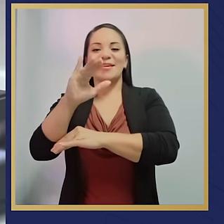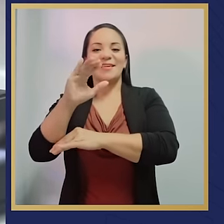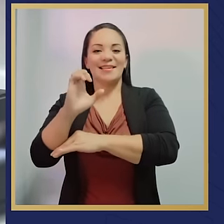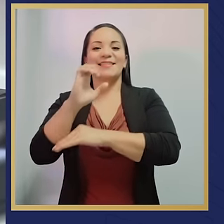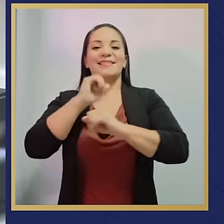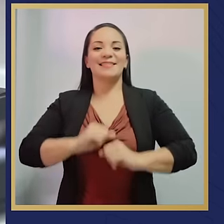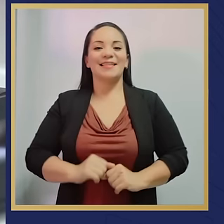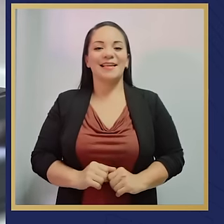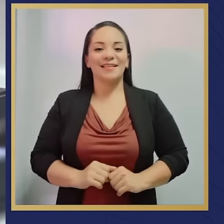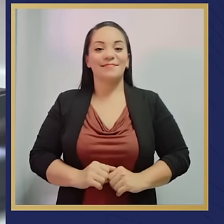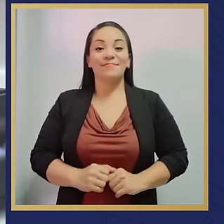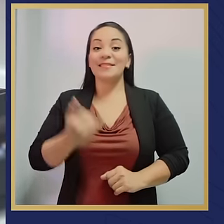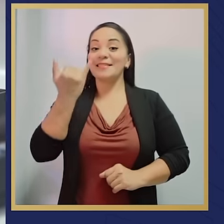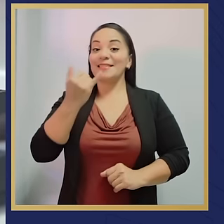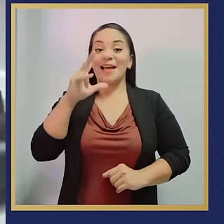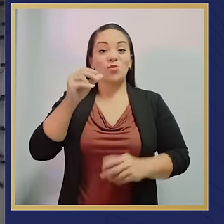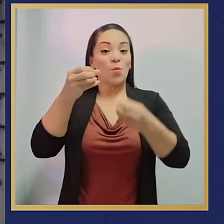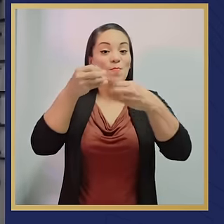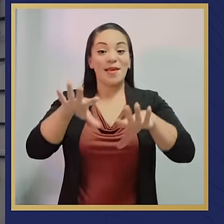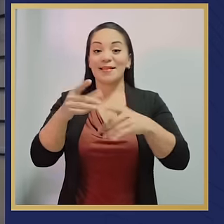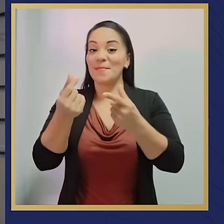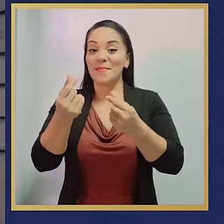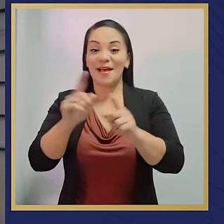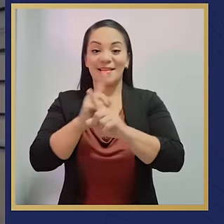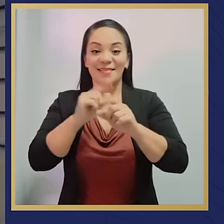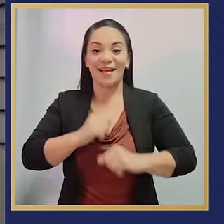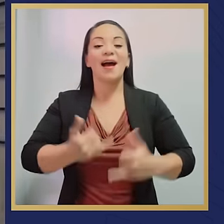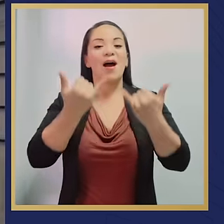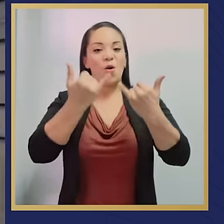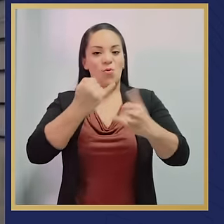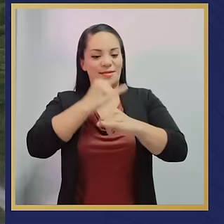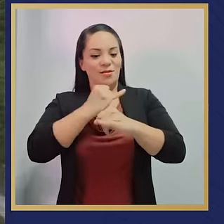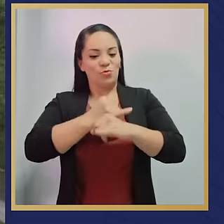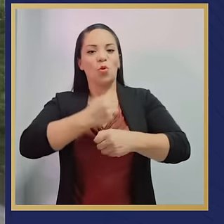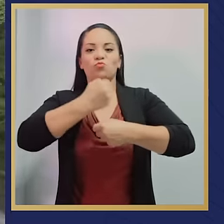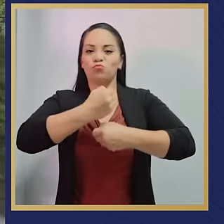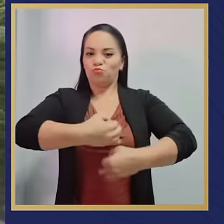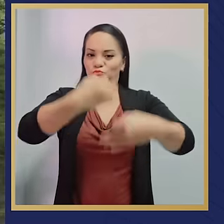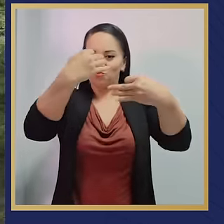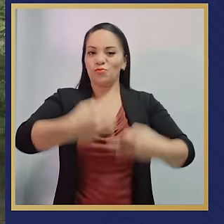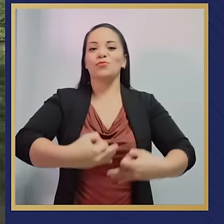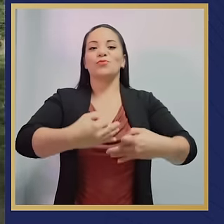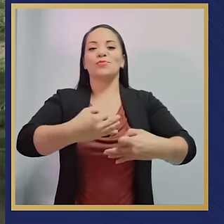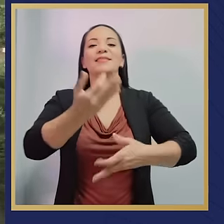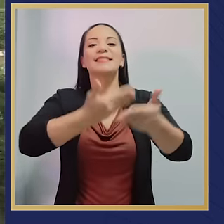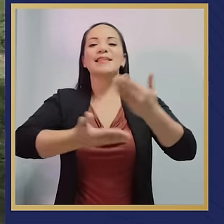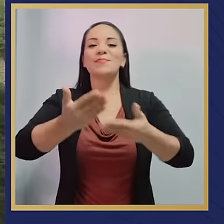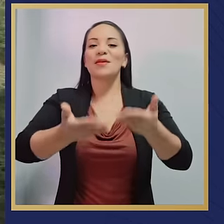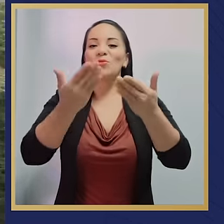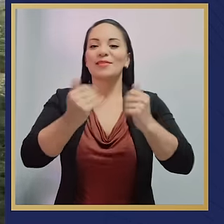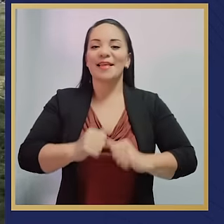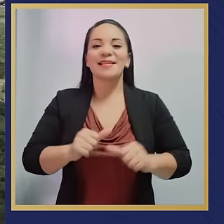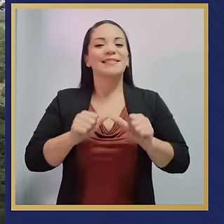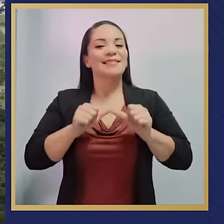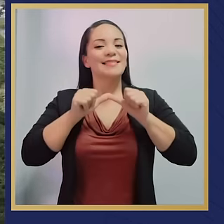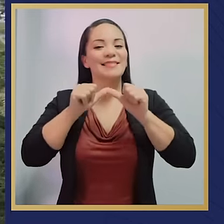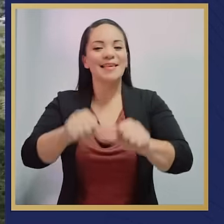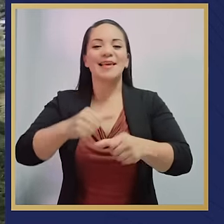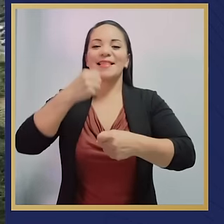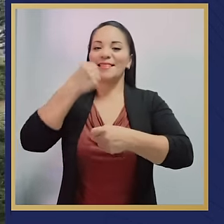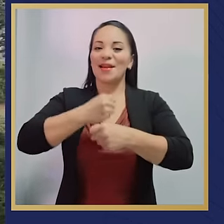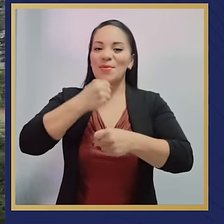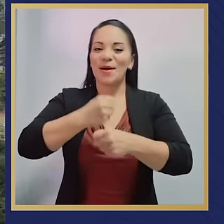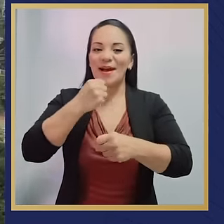no pierde dinero, que está siendo eficiente y sirviéndole, sigue haciendo obras